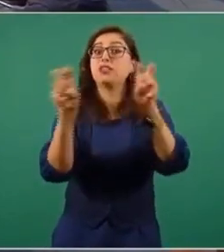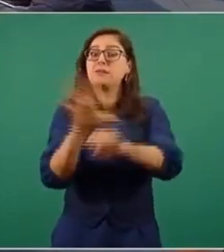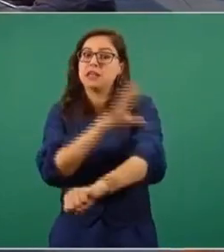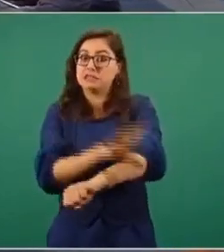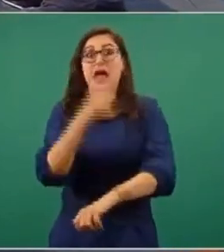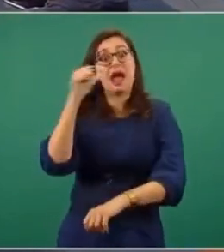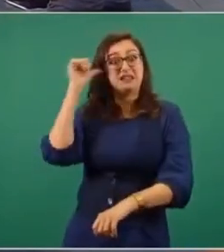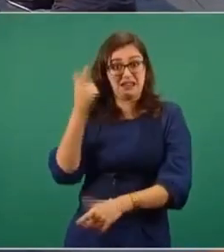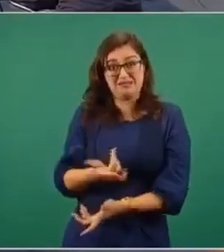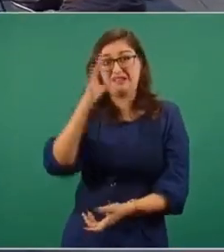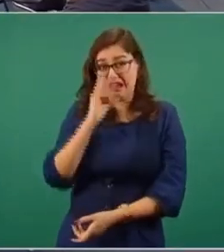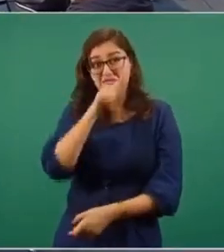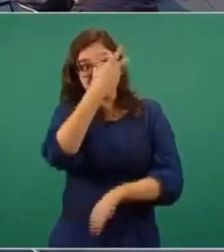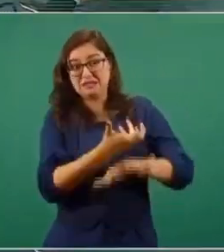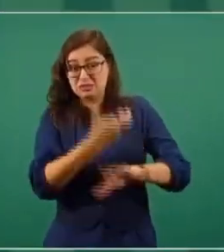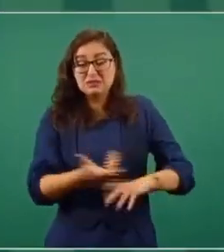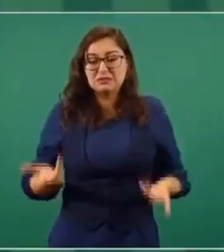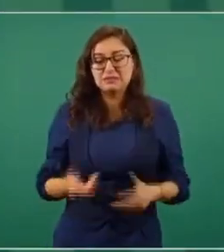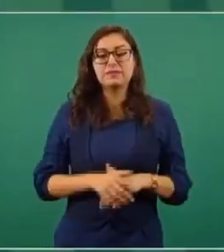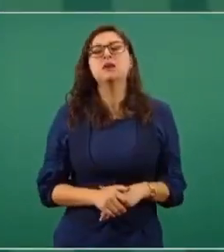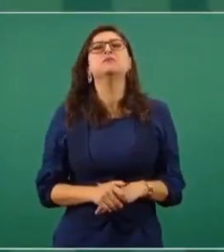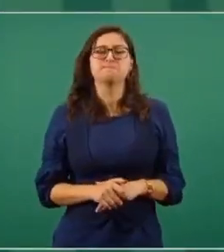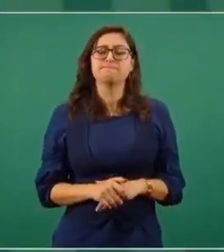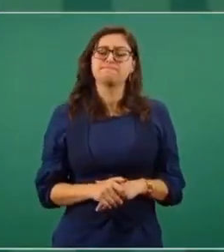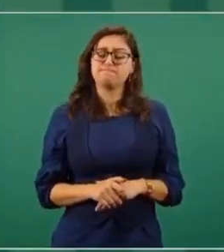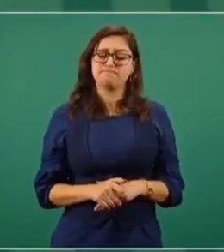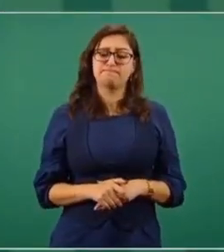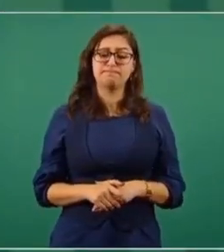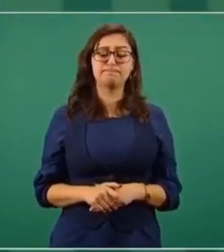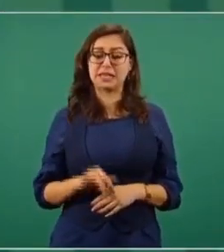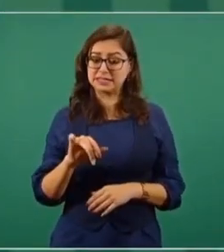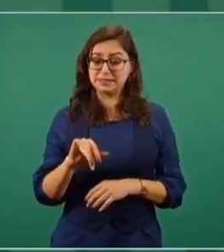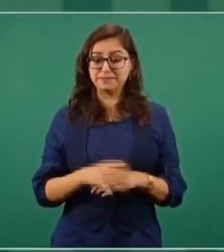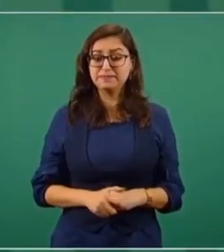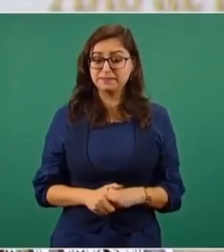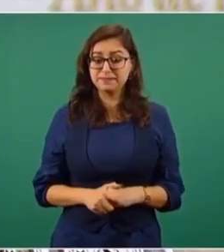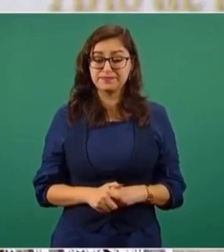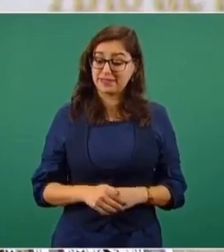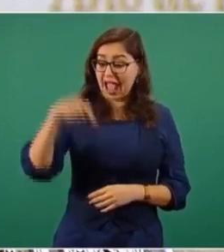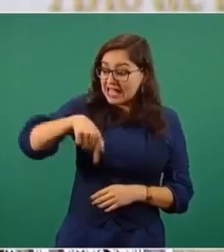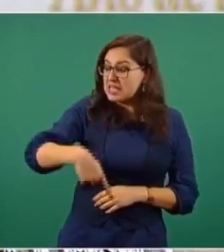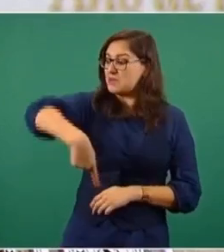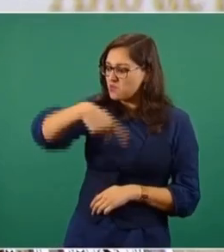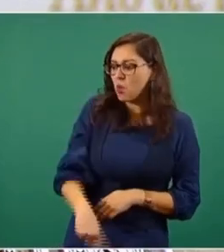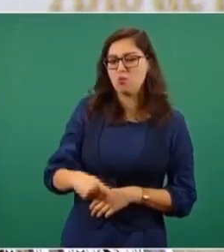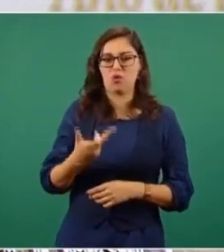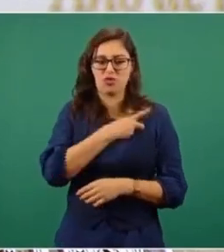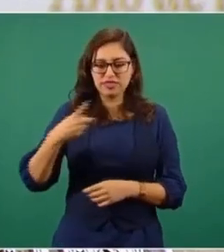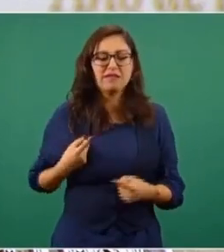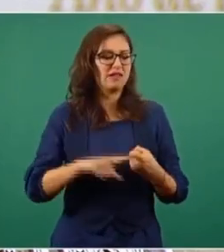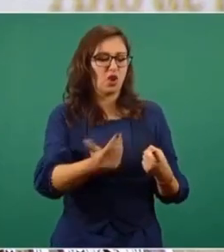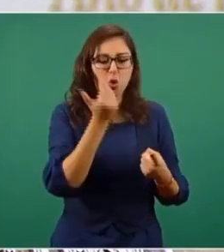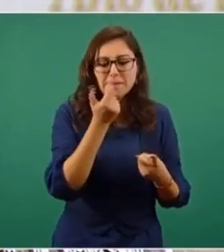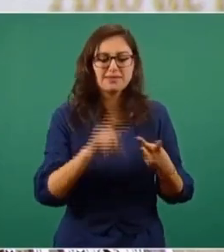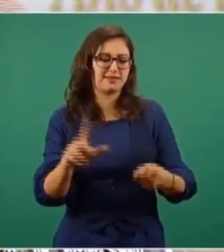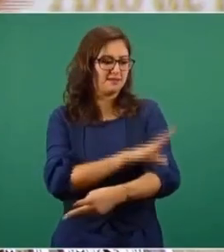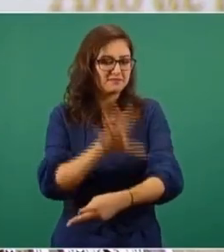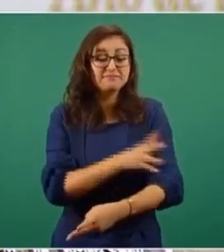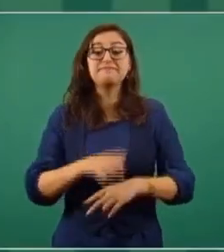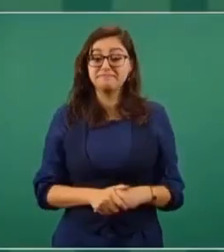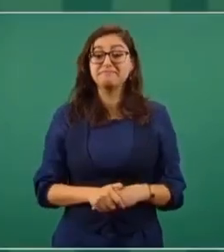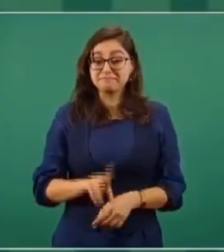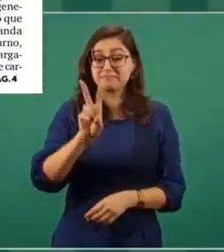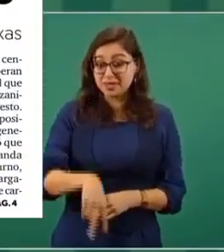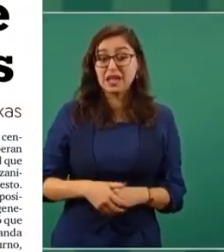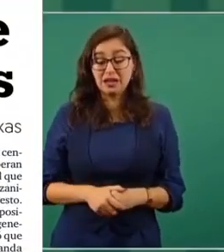Hay buscar siempre la autosuficiencia, producir en México lo que consumimos, los alimentos, los energéticos, en efecto,